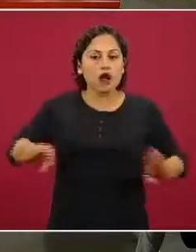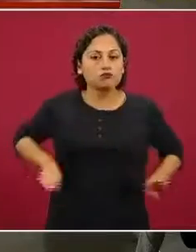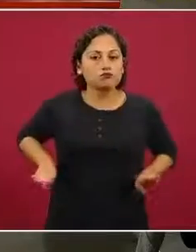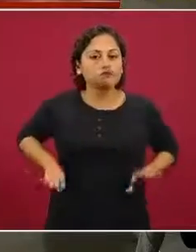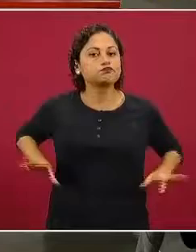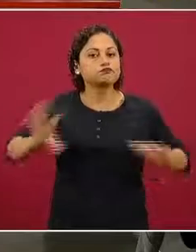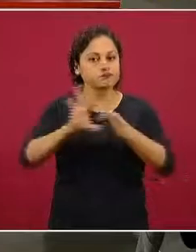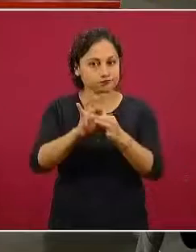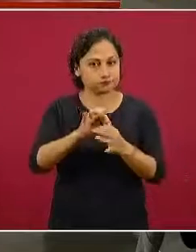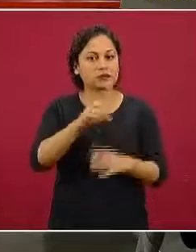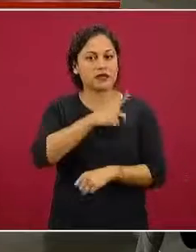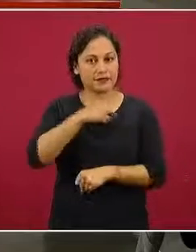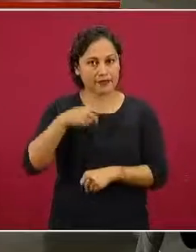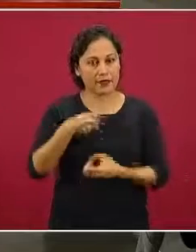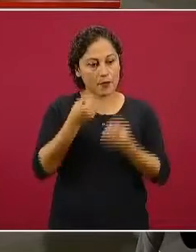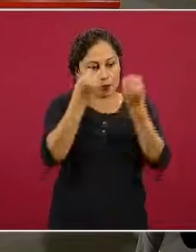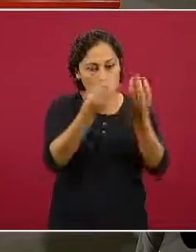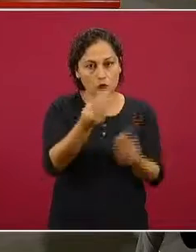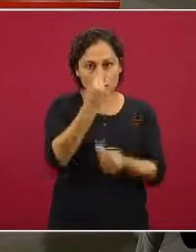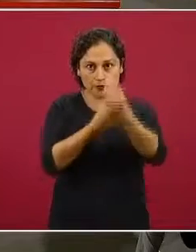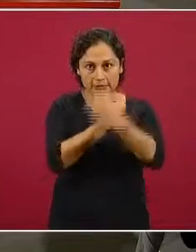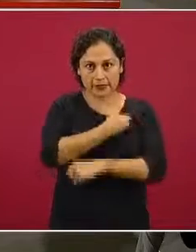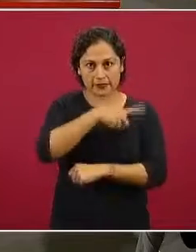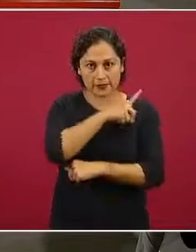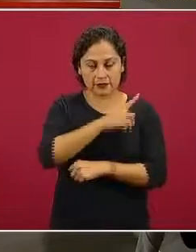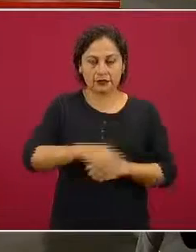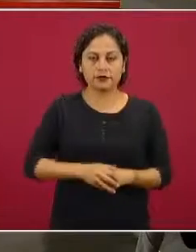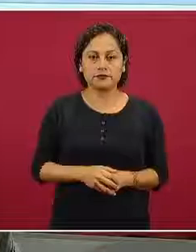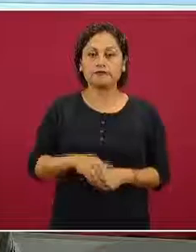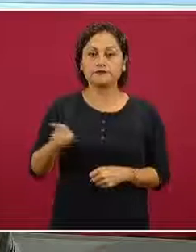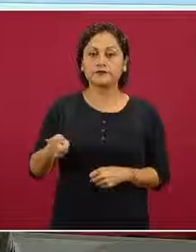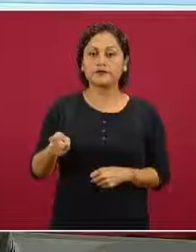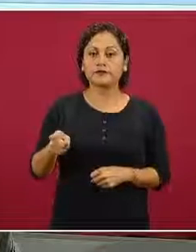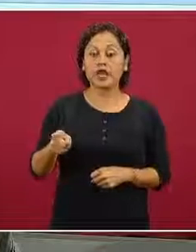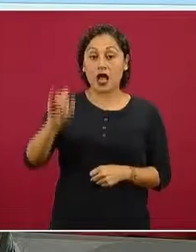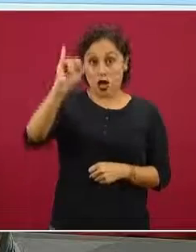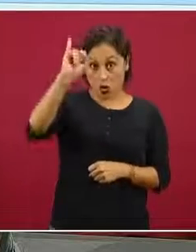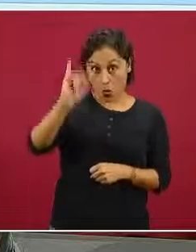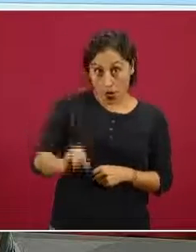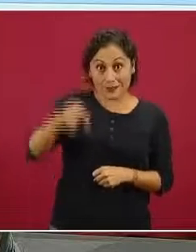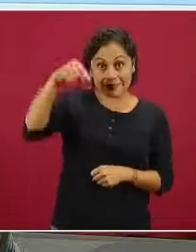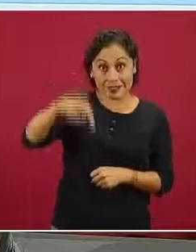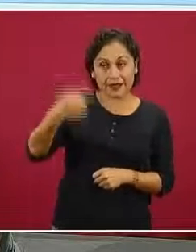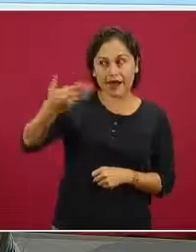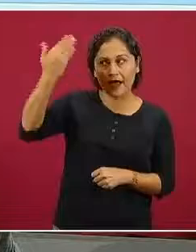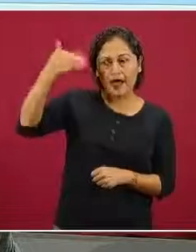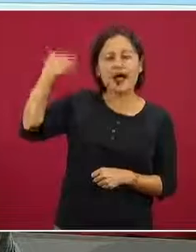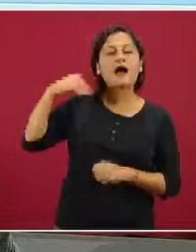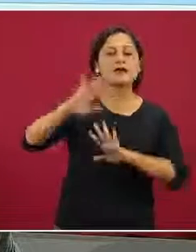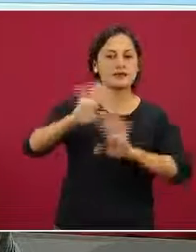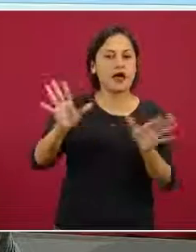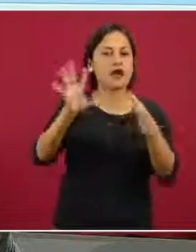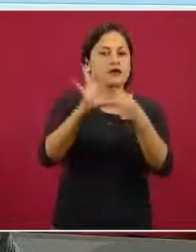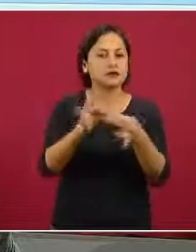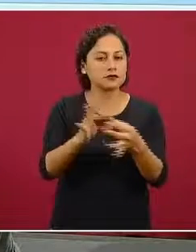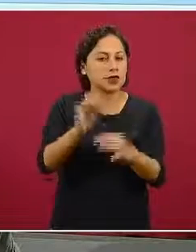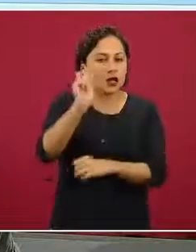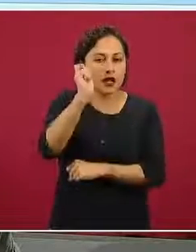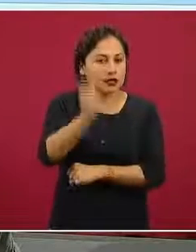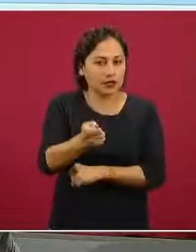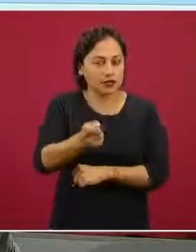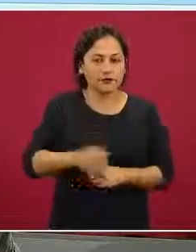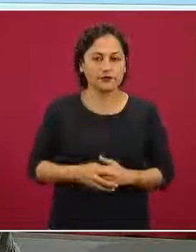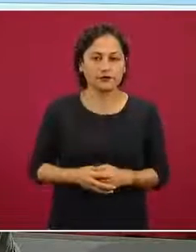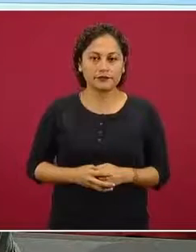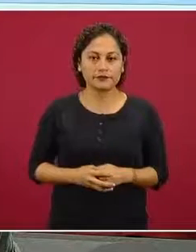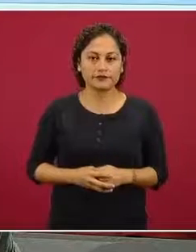Etiquetado, que es un poco lo que también en las últimas dos o tres reuniones de los jueves con ustedes se ha comentado, la modificación